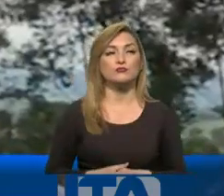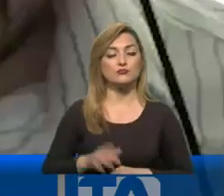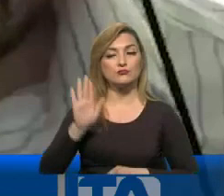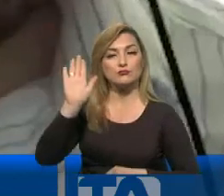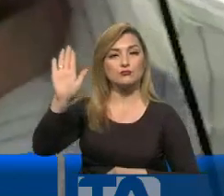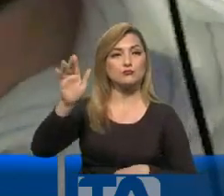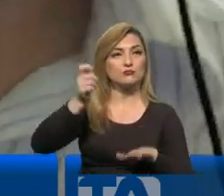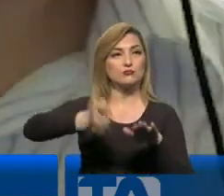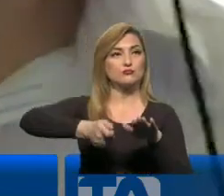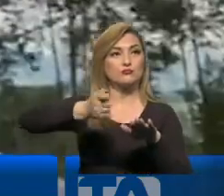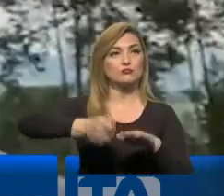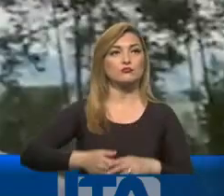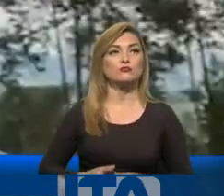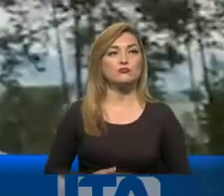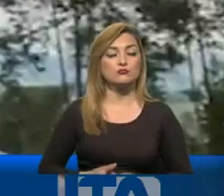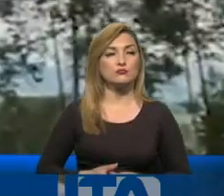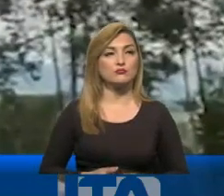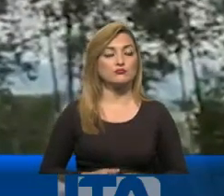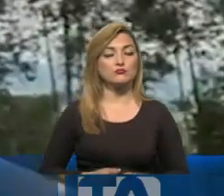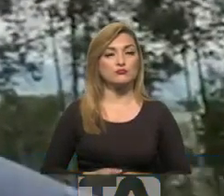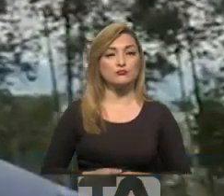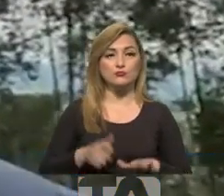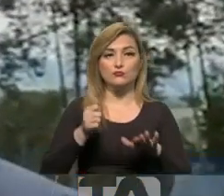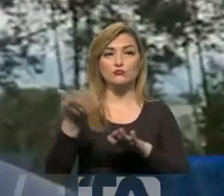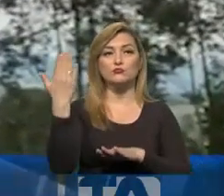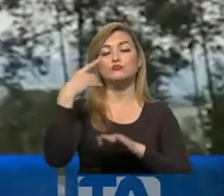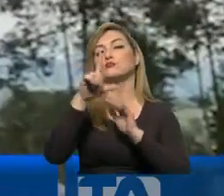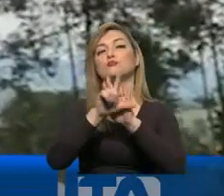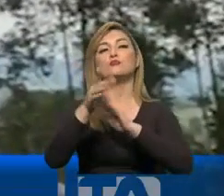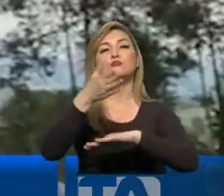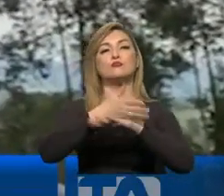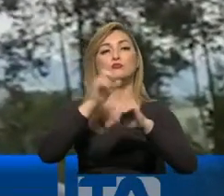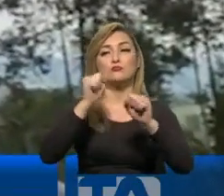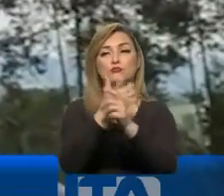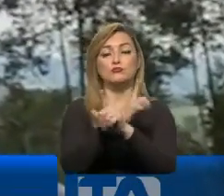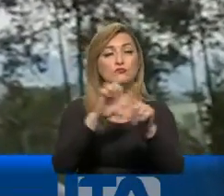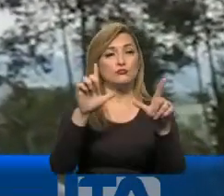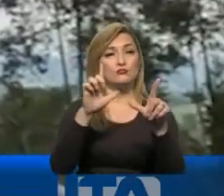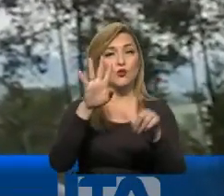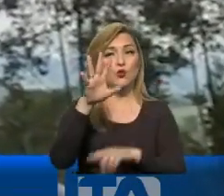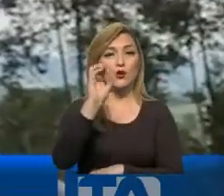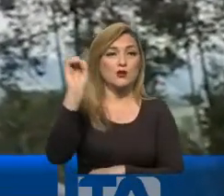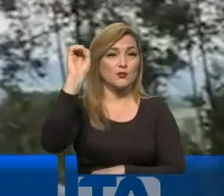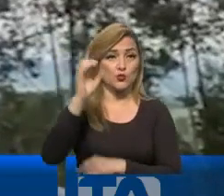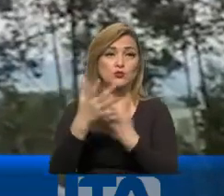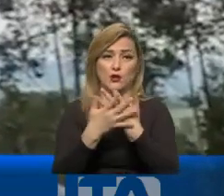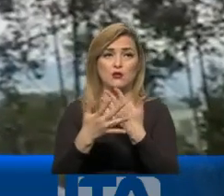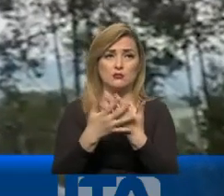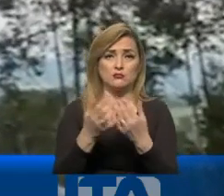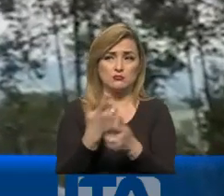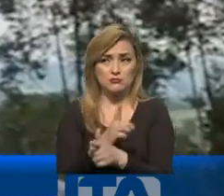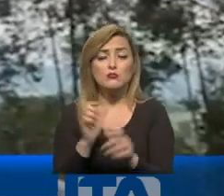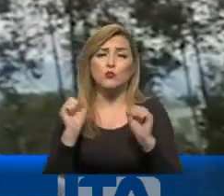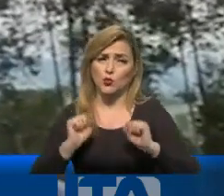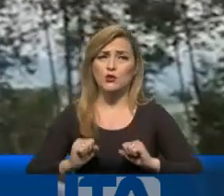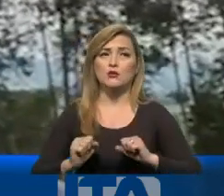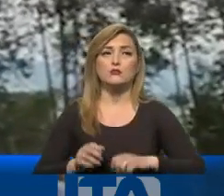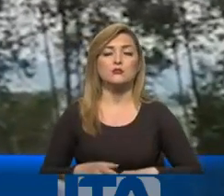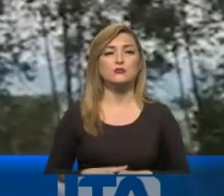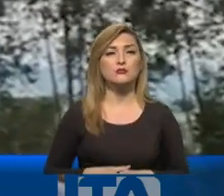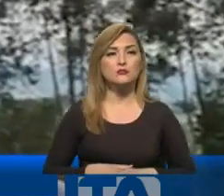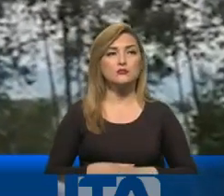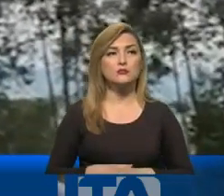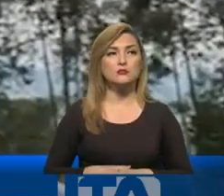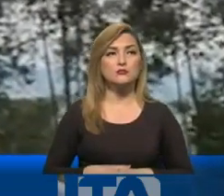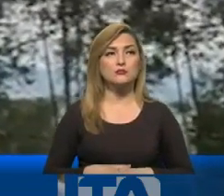Encalada es su abogado. Él fue condenado con el código anterior y él podía haber salido al cumplirse el 40% del cumplimiento de la pena. Pero